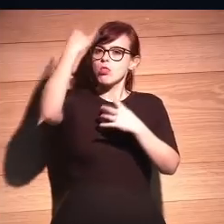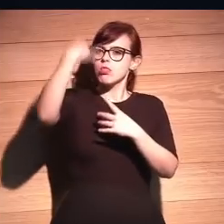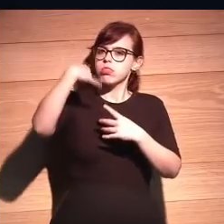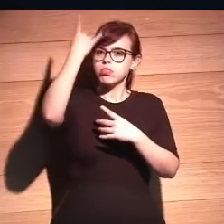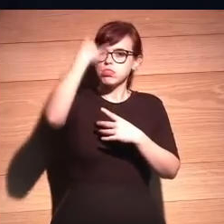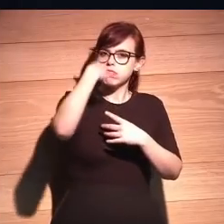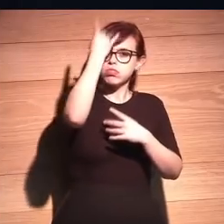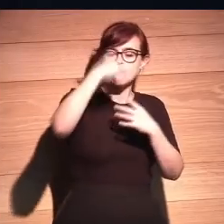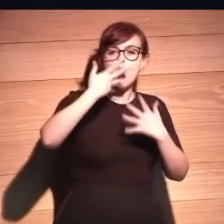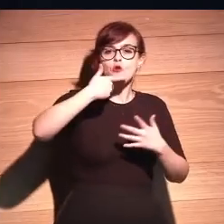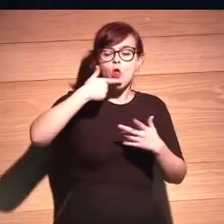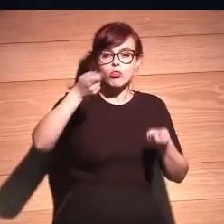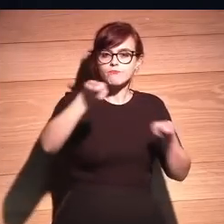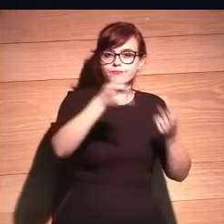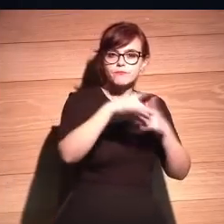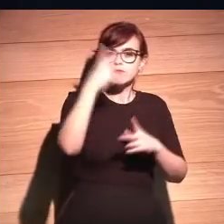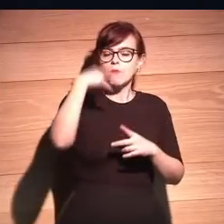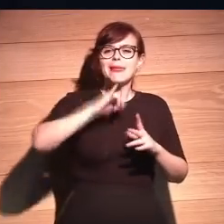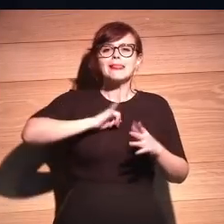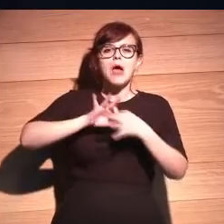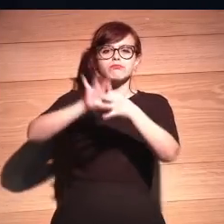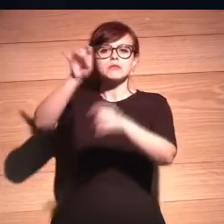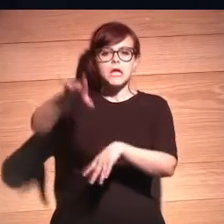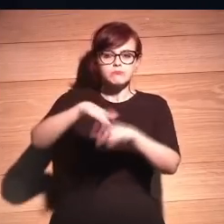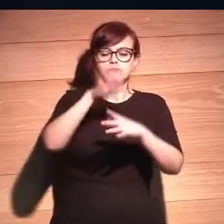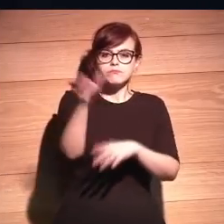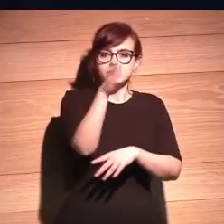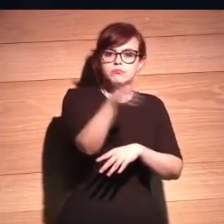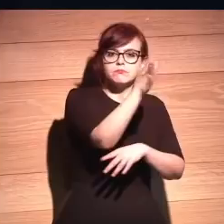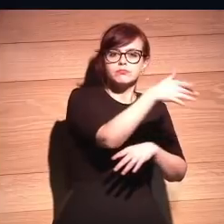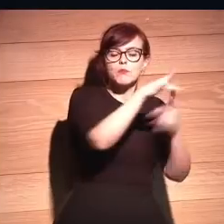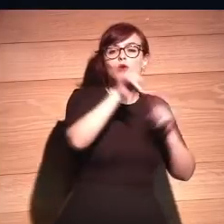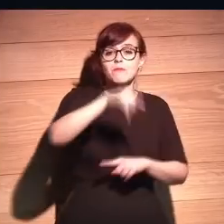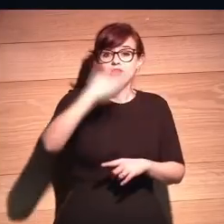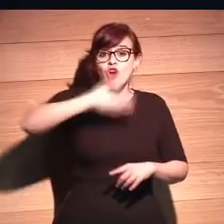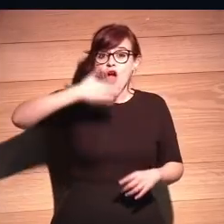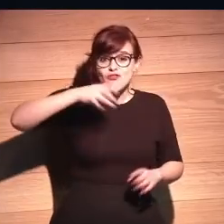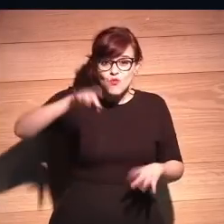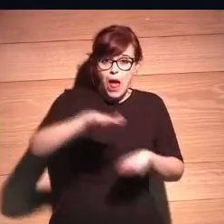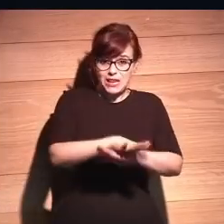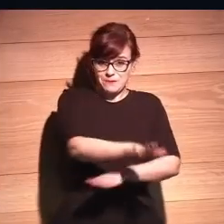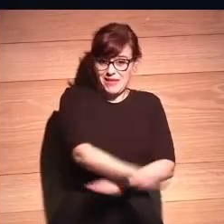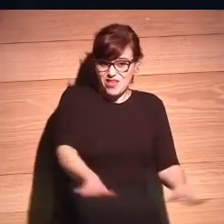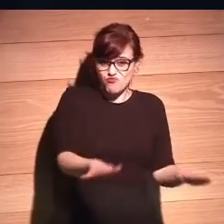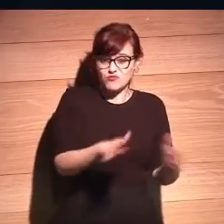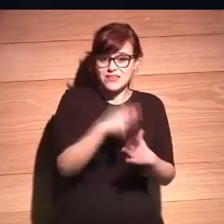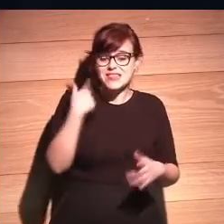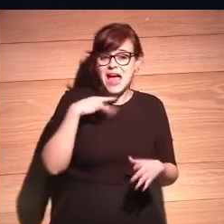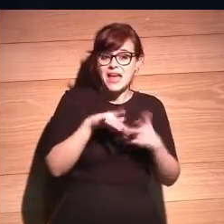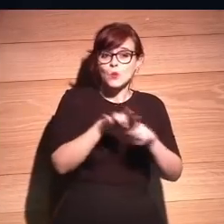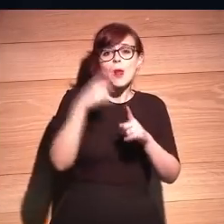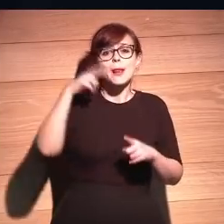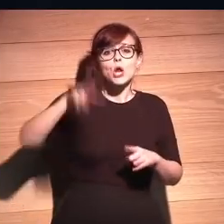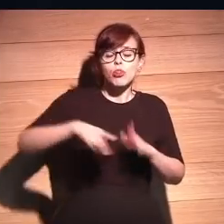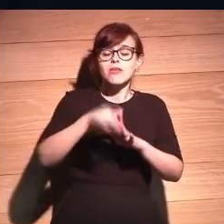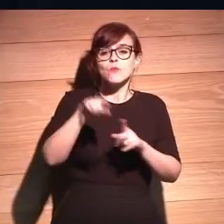hay cámaras que nos controlan, nos identifican. Y en China, los colegios, los niños pequeñitos ya están siendo